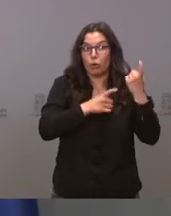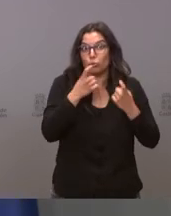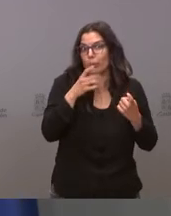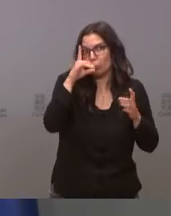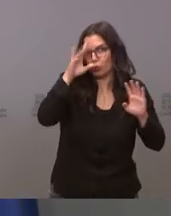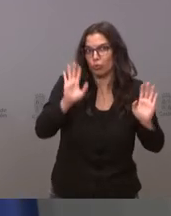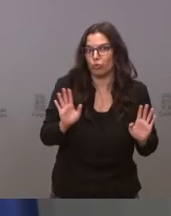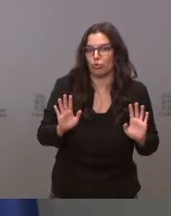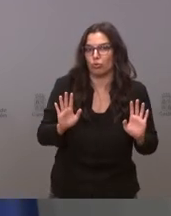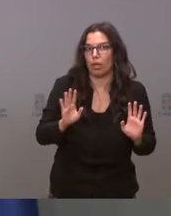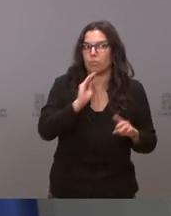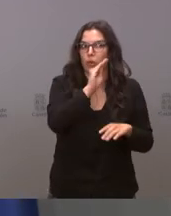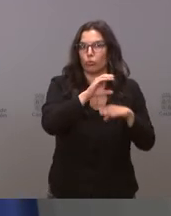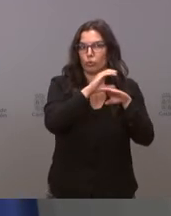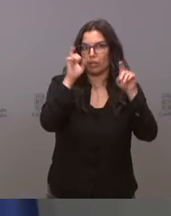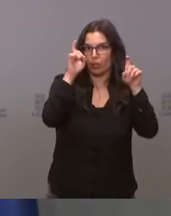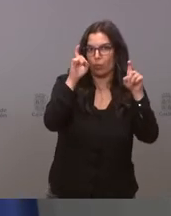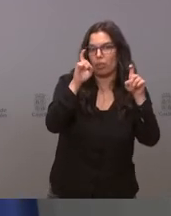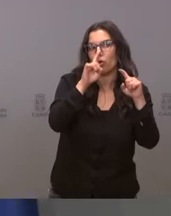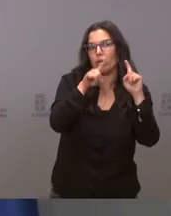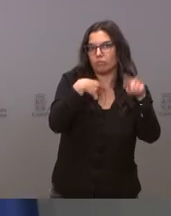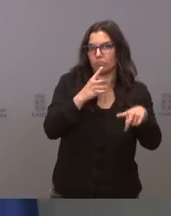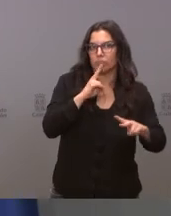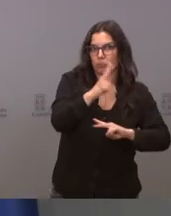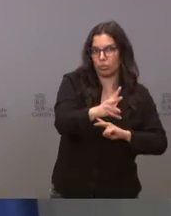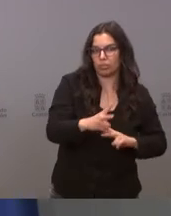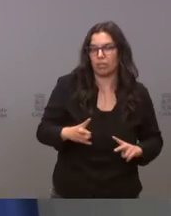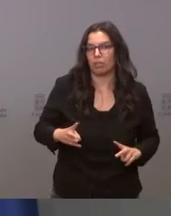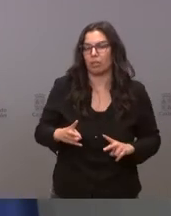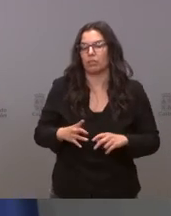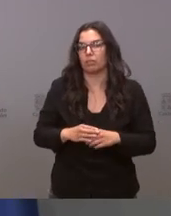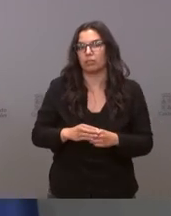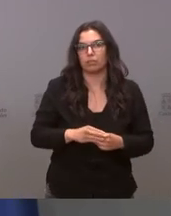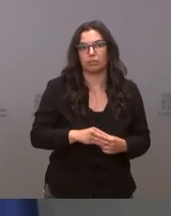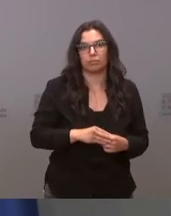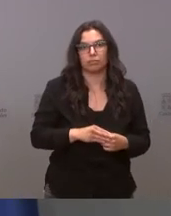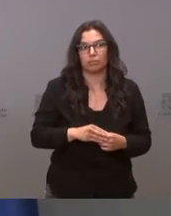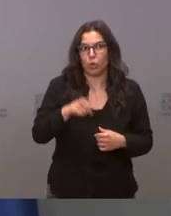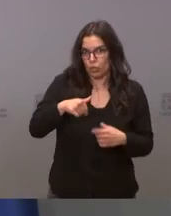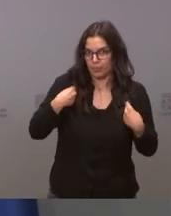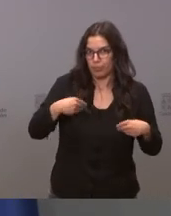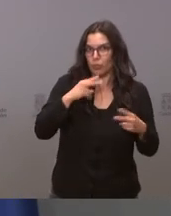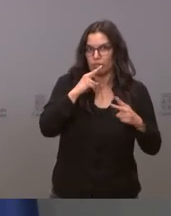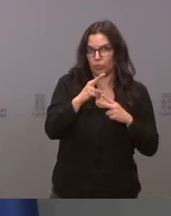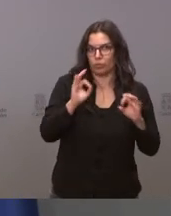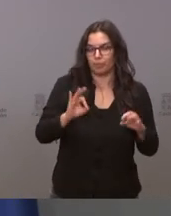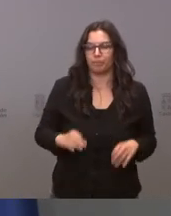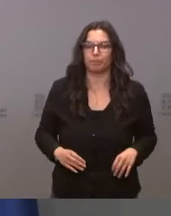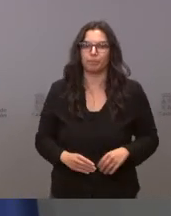con la consejería de educación y le daremos una respuesta hoy mismo a este respecto